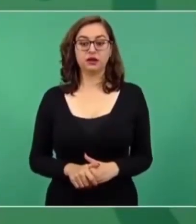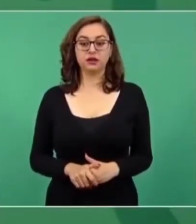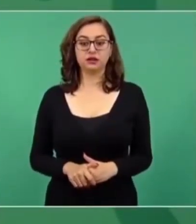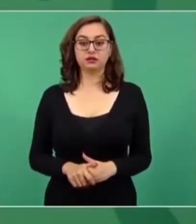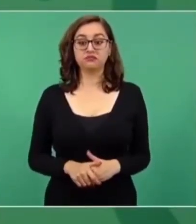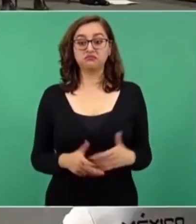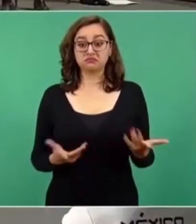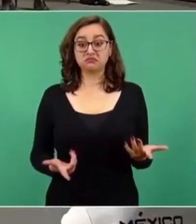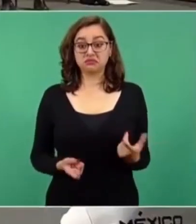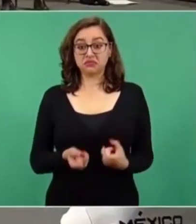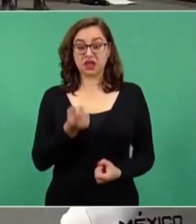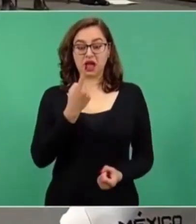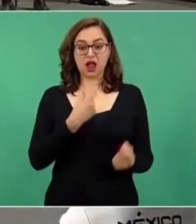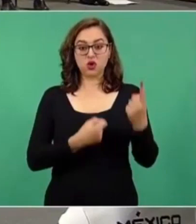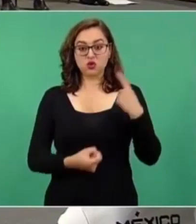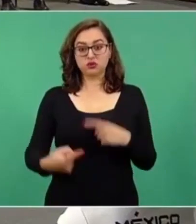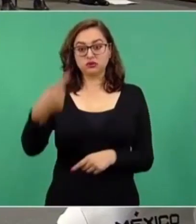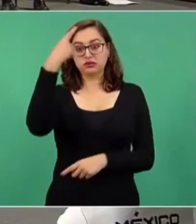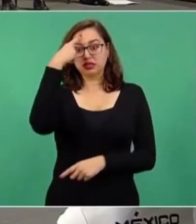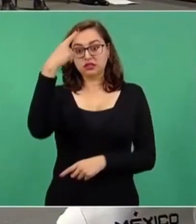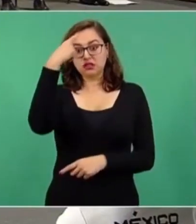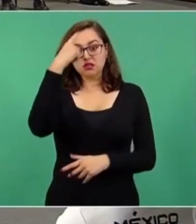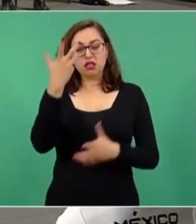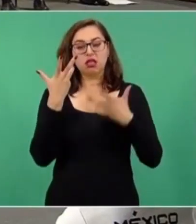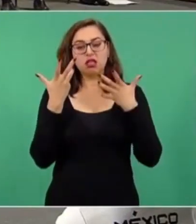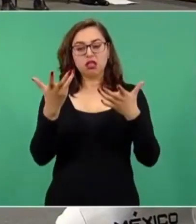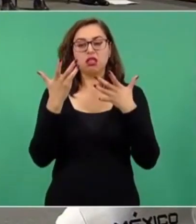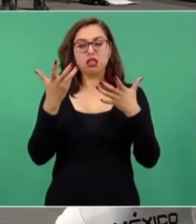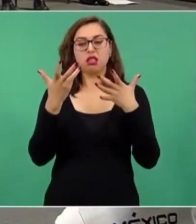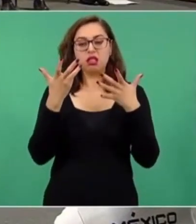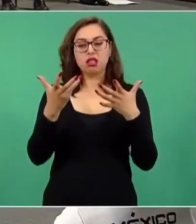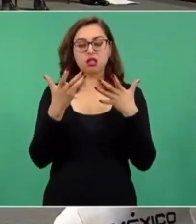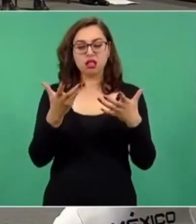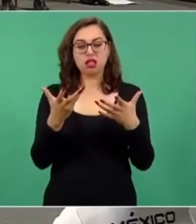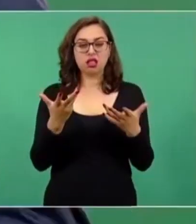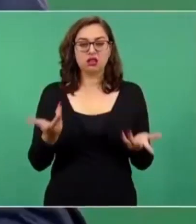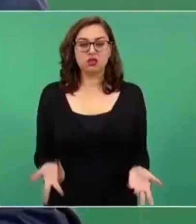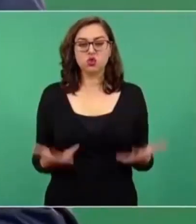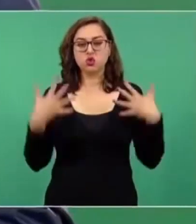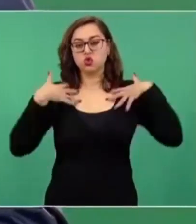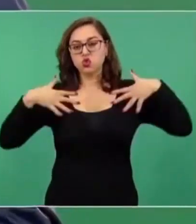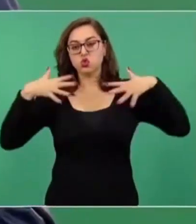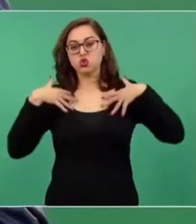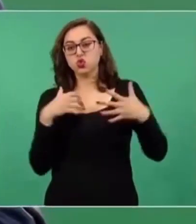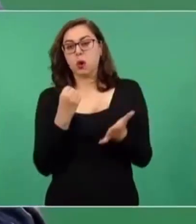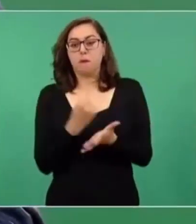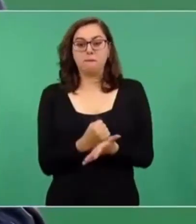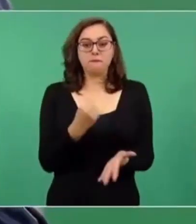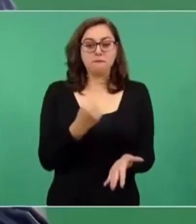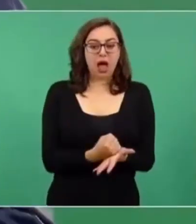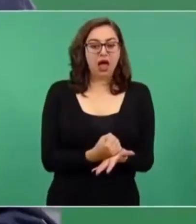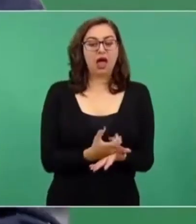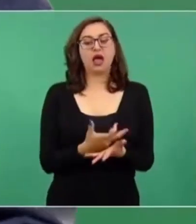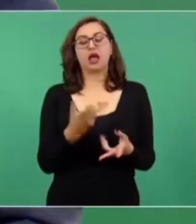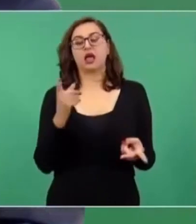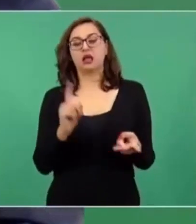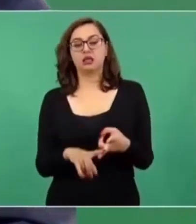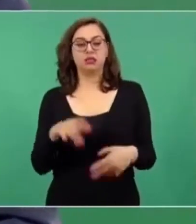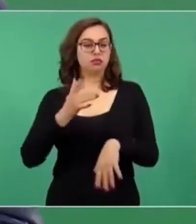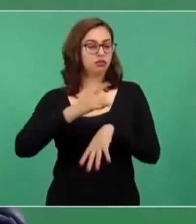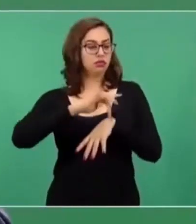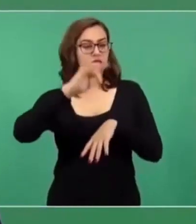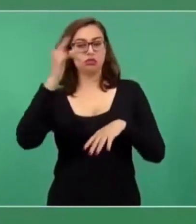aspiracionismo, la ropa de marca, las